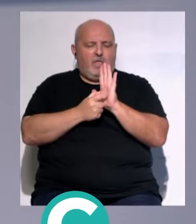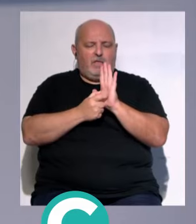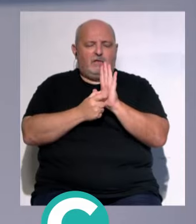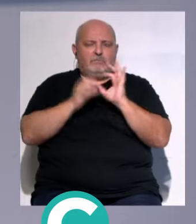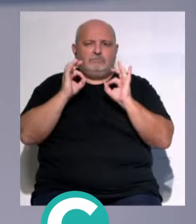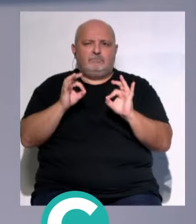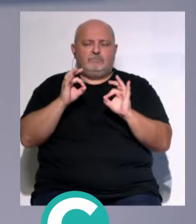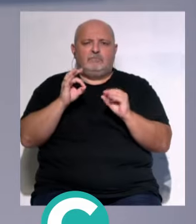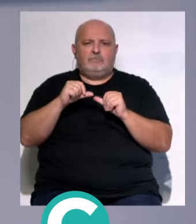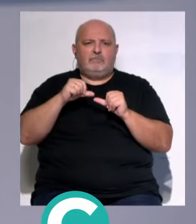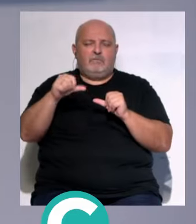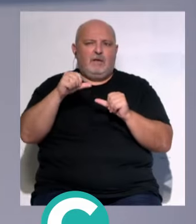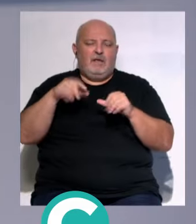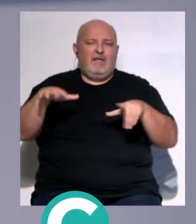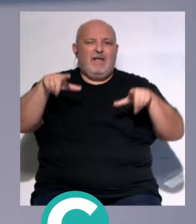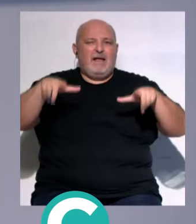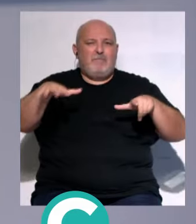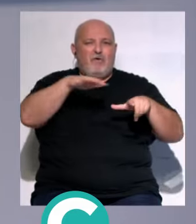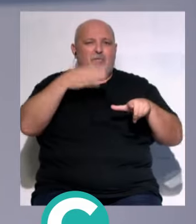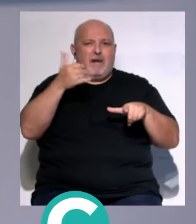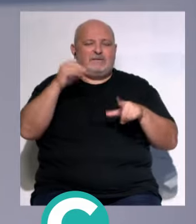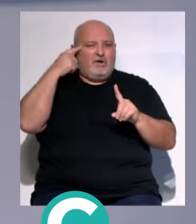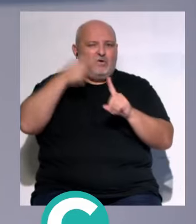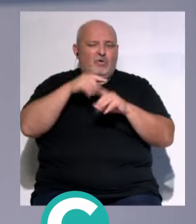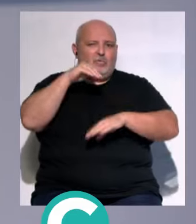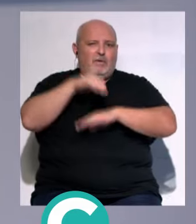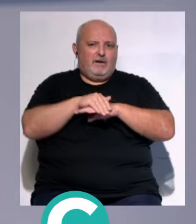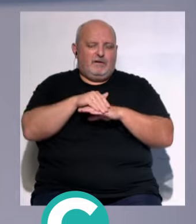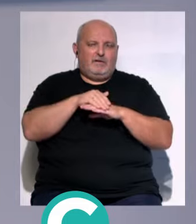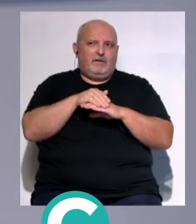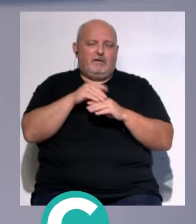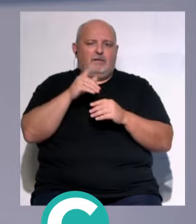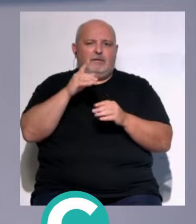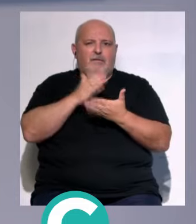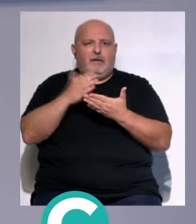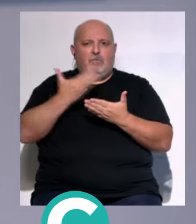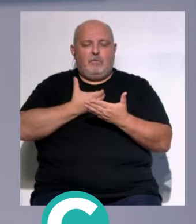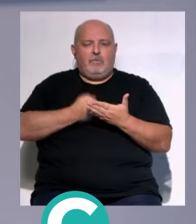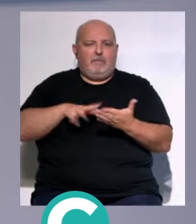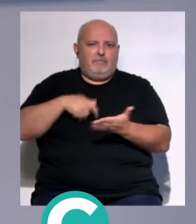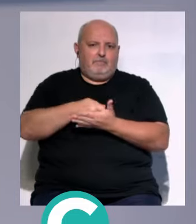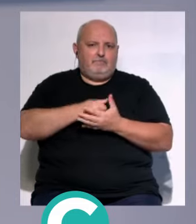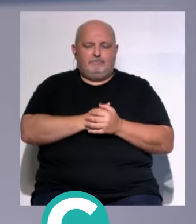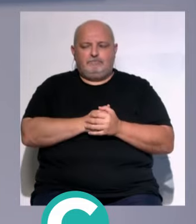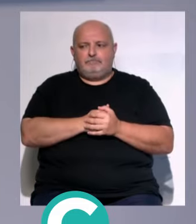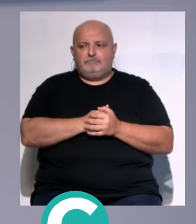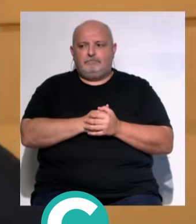importe de la operación del campo de las balas... ...con el objetivo de cumplir... ...con la parte municipal de la financiación.